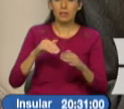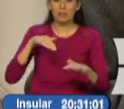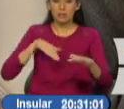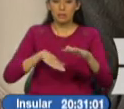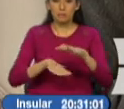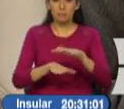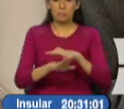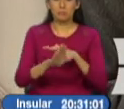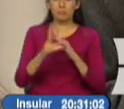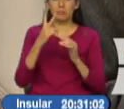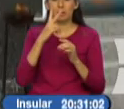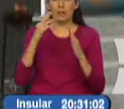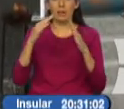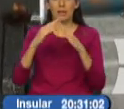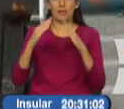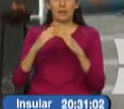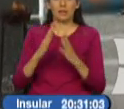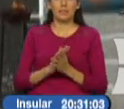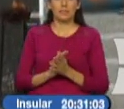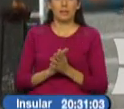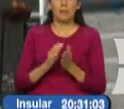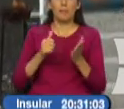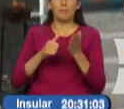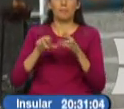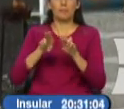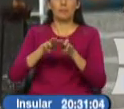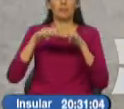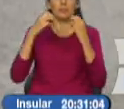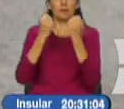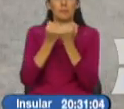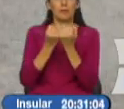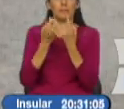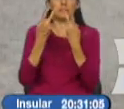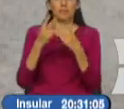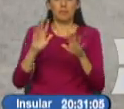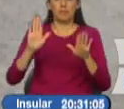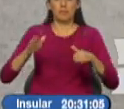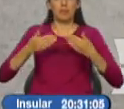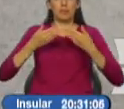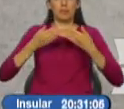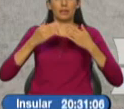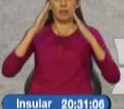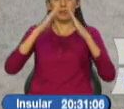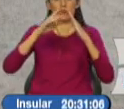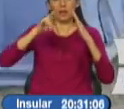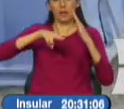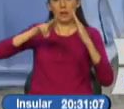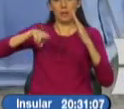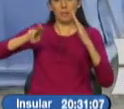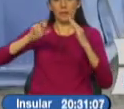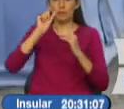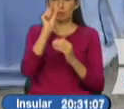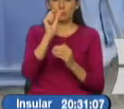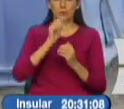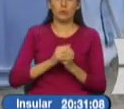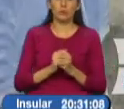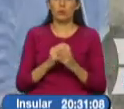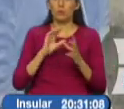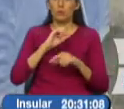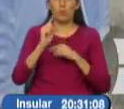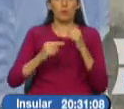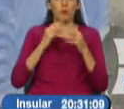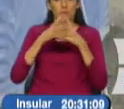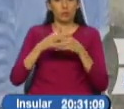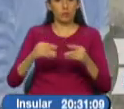se permiten también en nuestras ciudades. Junto al MIES se trabaja en el cierre definitivo de los pocos albergues que aún siguen operativos una vez que todas las soluciones